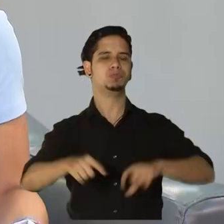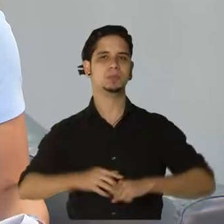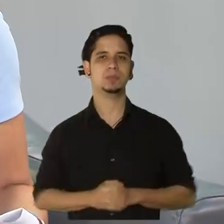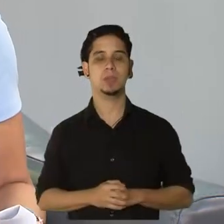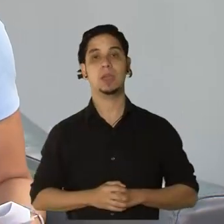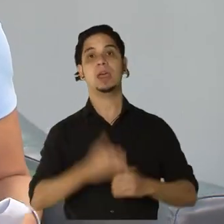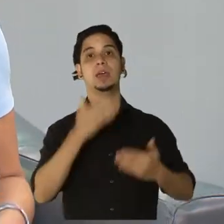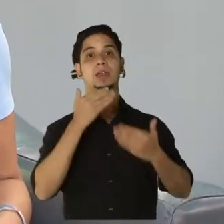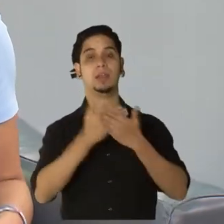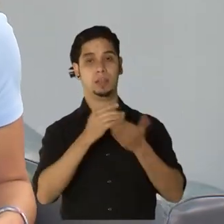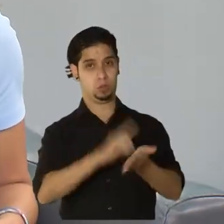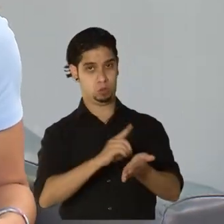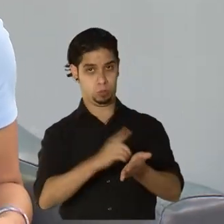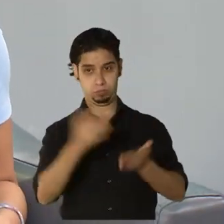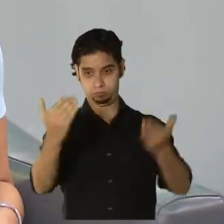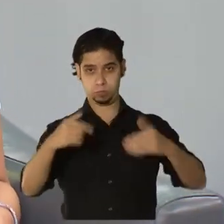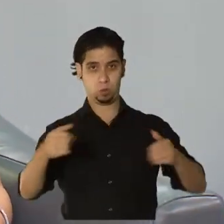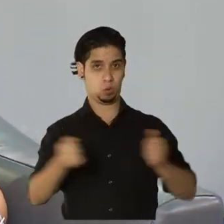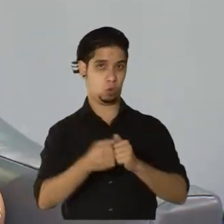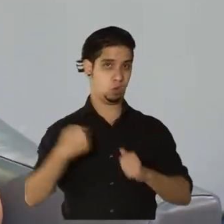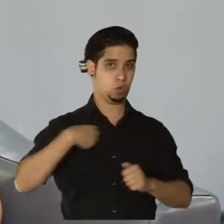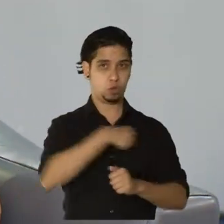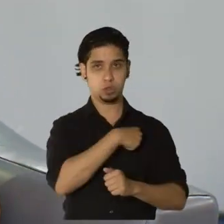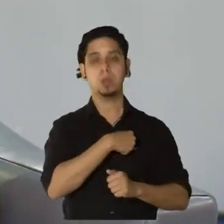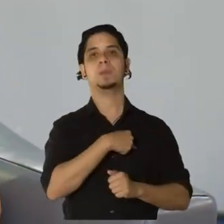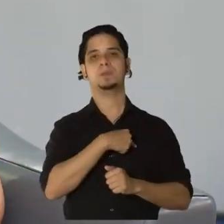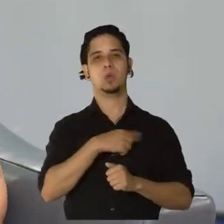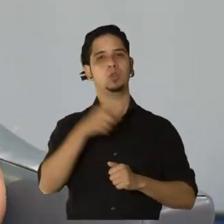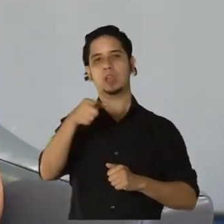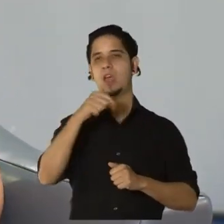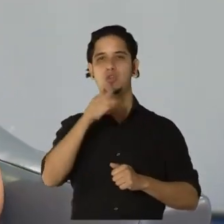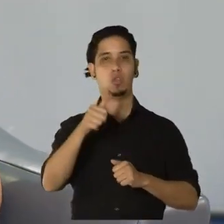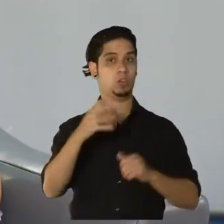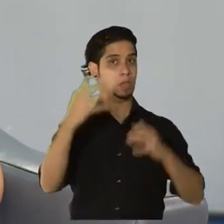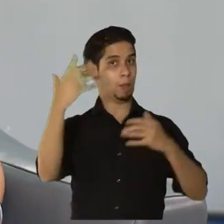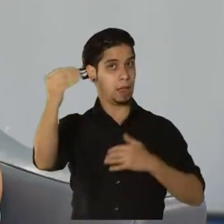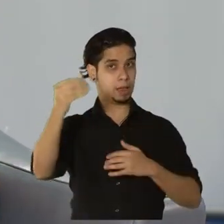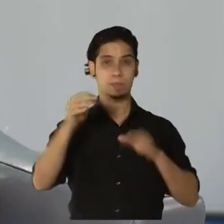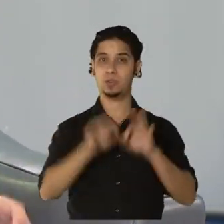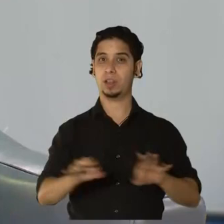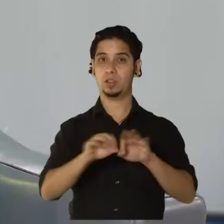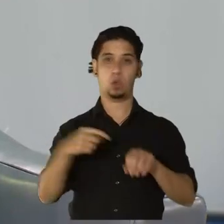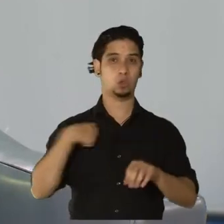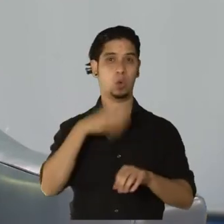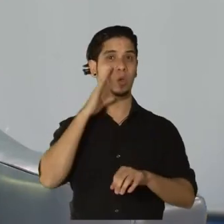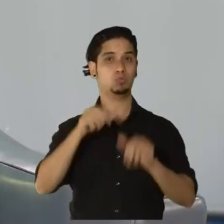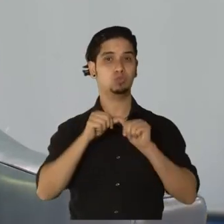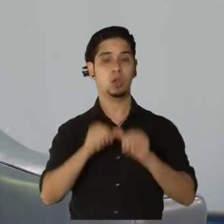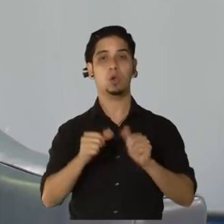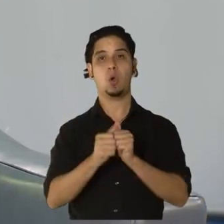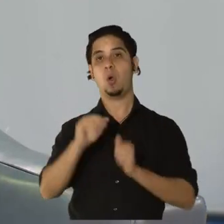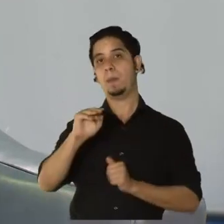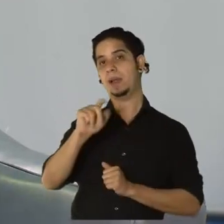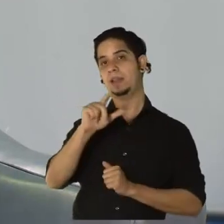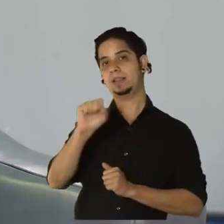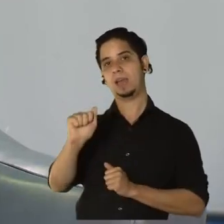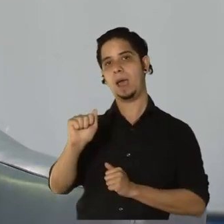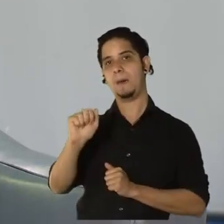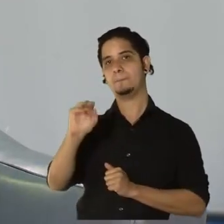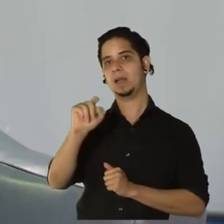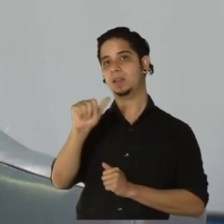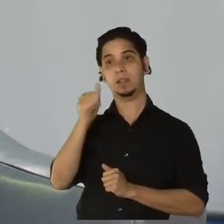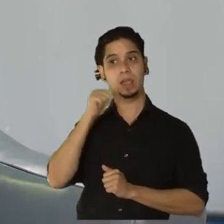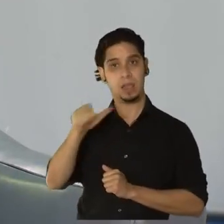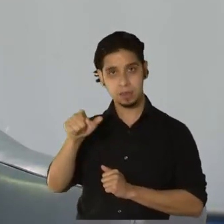acompañado. Así que le esperamos en una próxima ocasión. Usted no se desconecte. ¿Qué minutos? Seguimos con la doctora Melisa Marzán, epidemióloga y